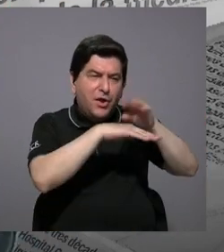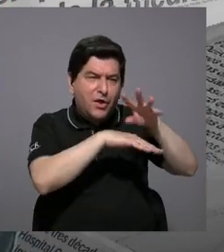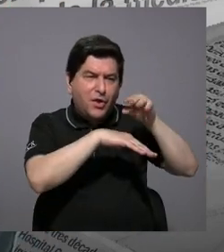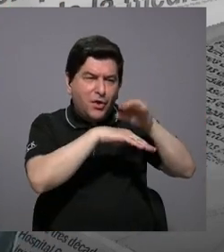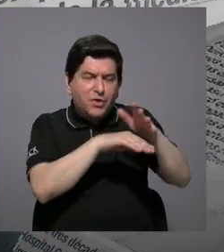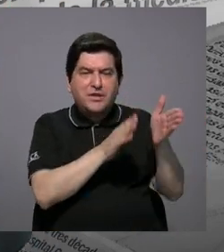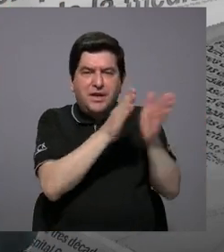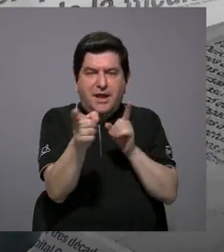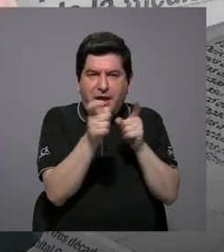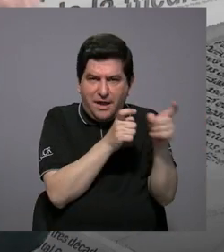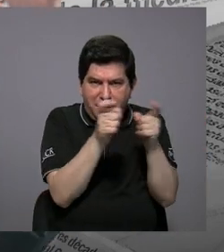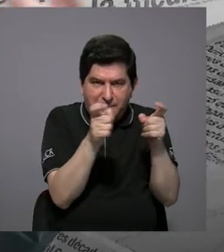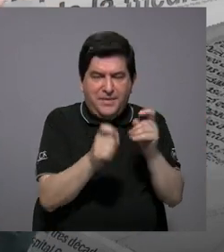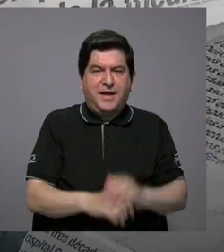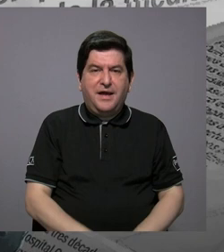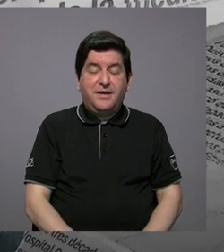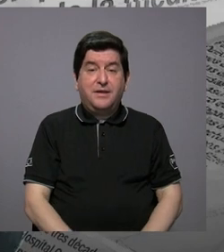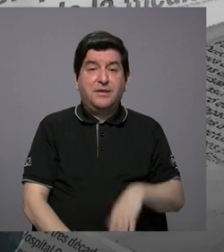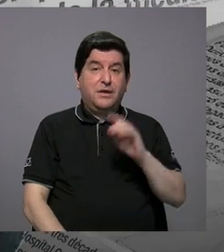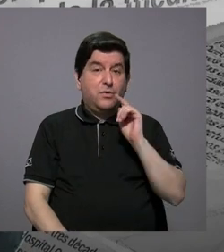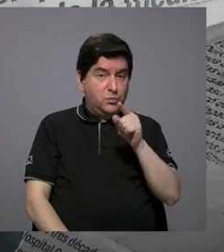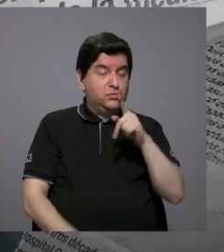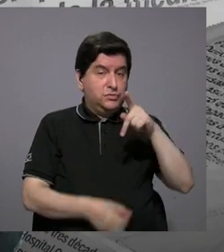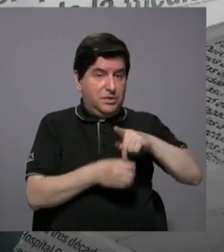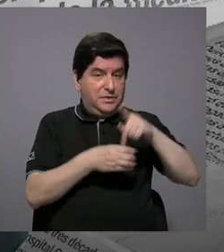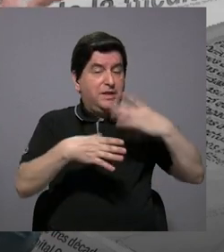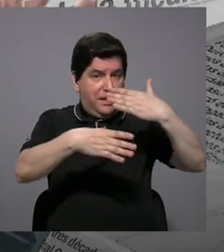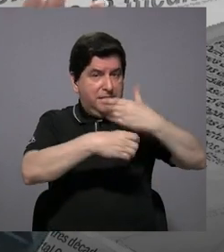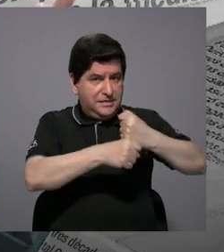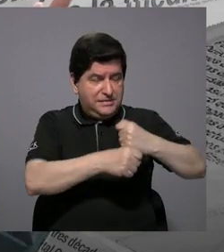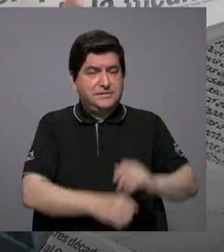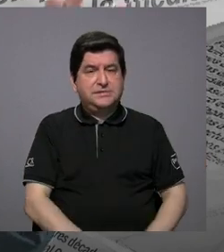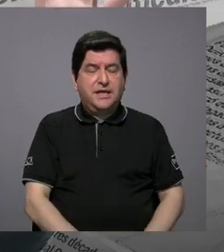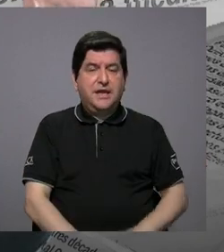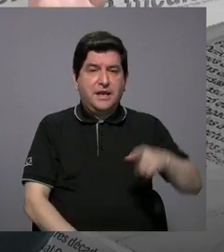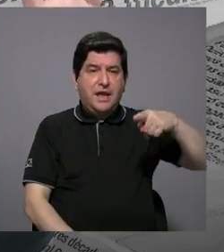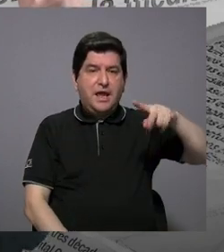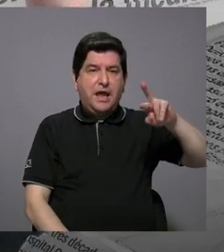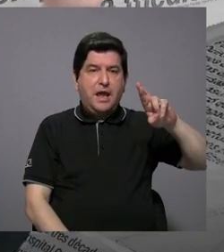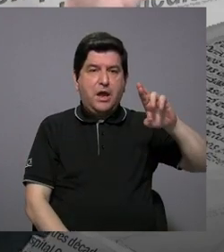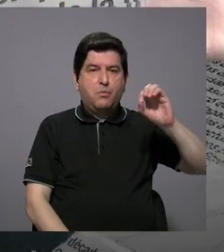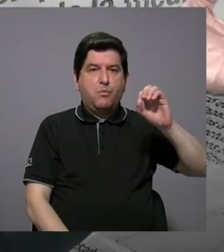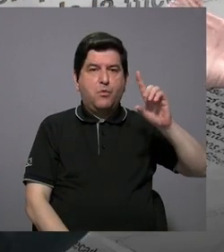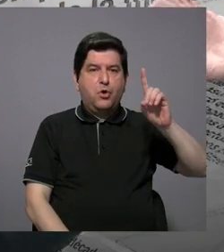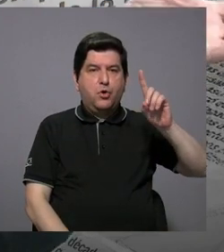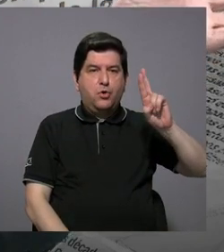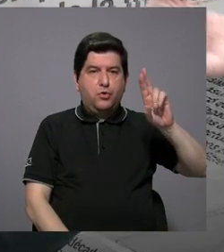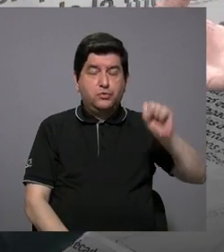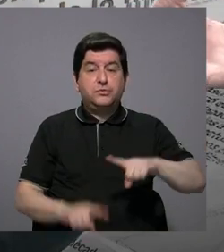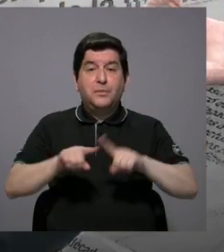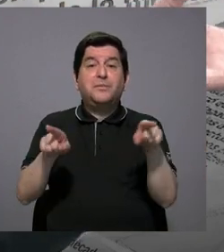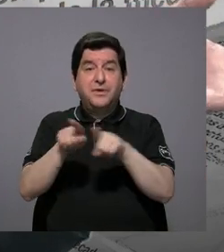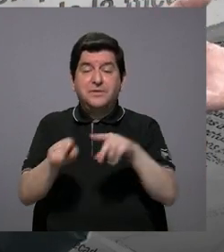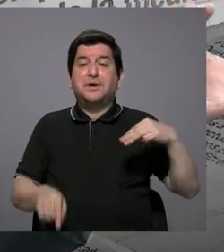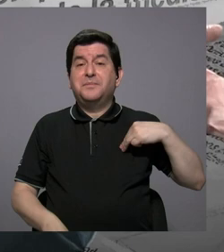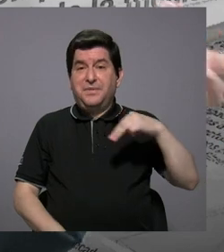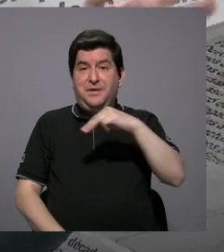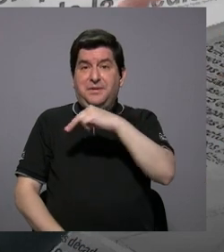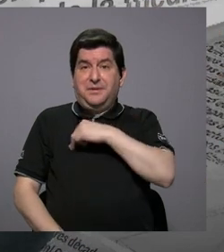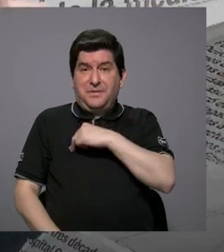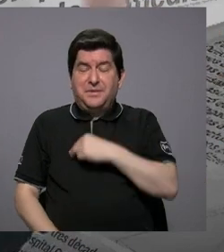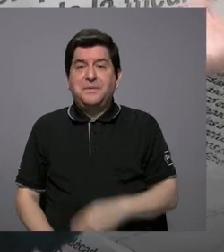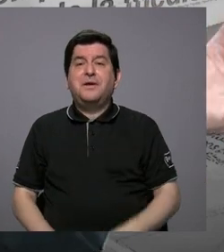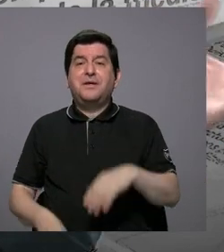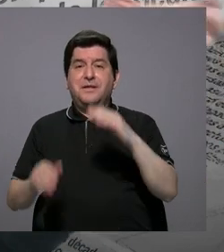esos planes reguladores en donde le ha tocado participar desde PRODUS, pero también ha estado en el Ministerio de Vivienda